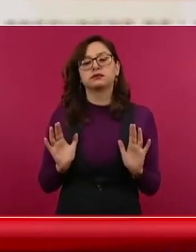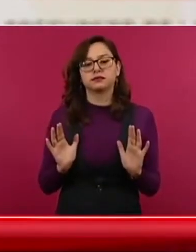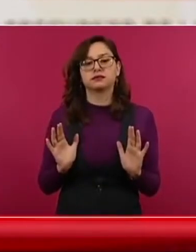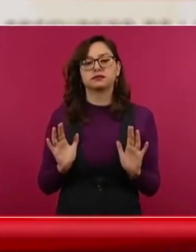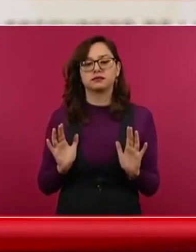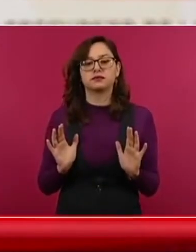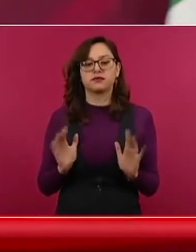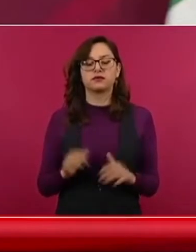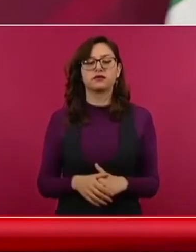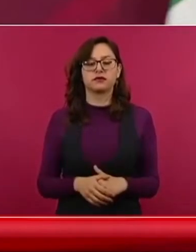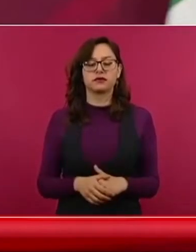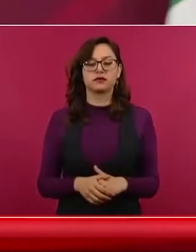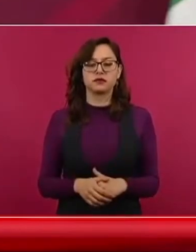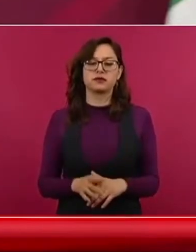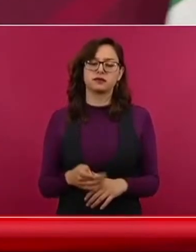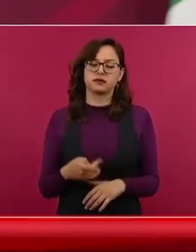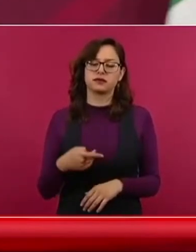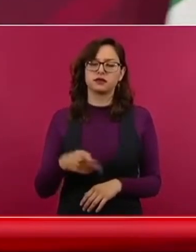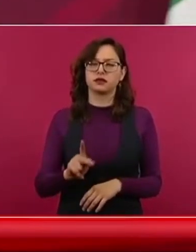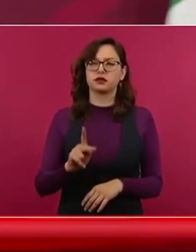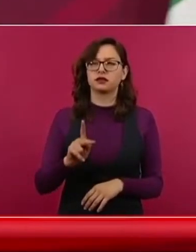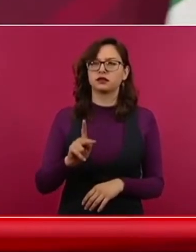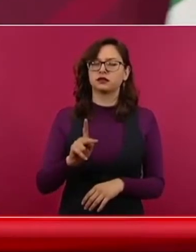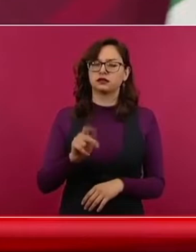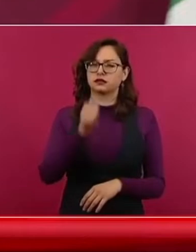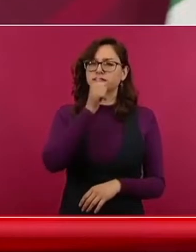pero yo no descarto de que haya